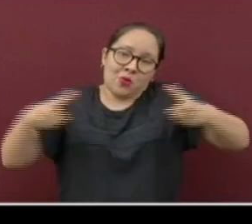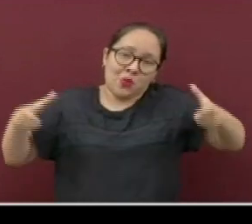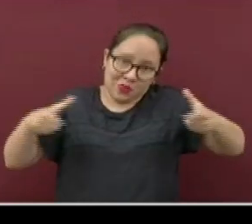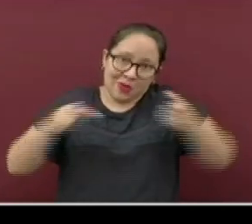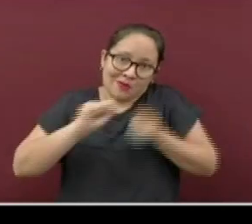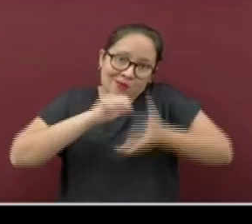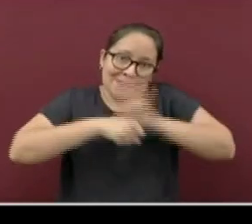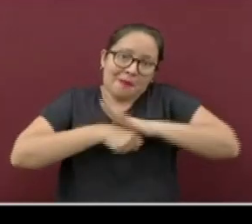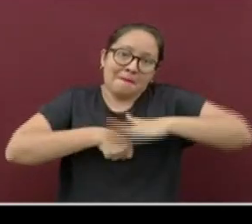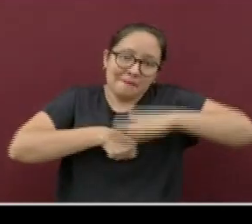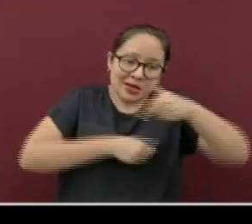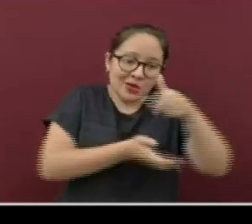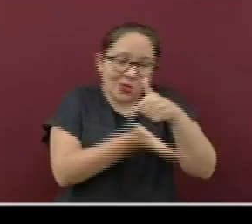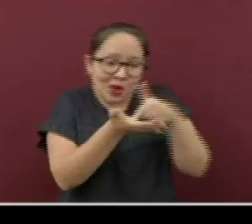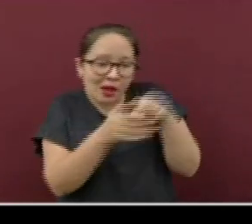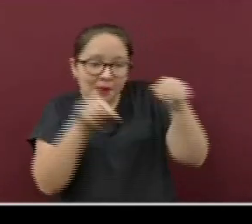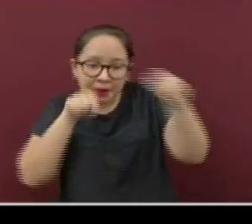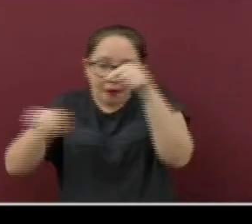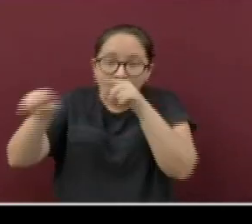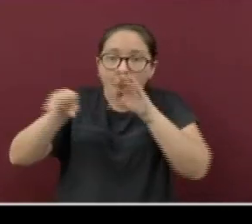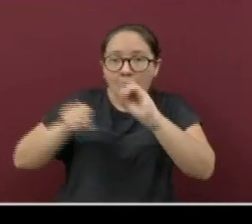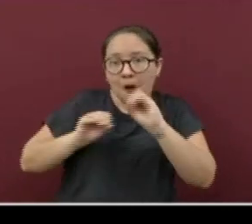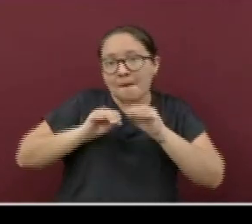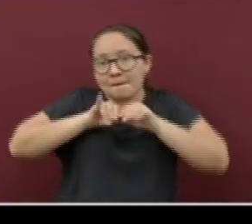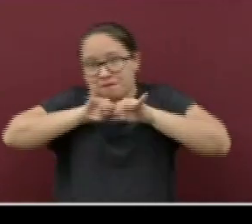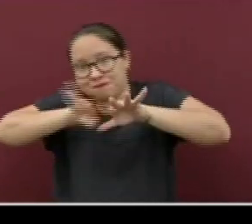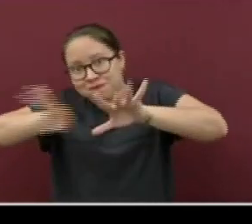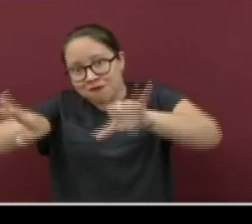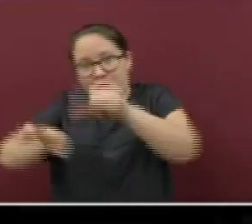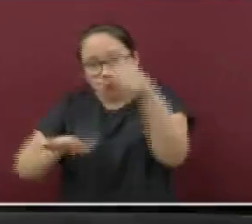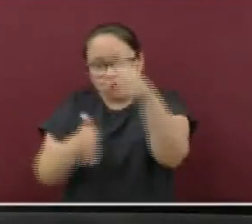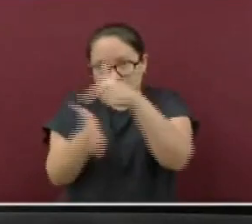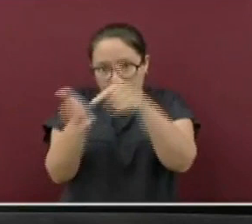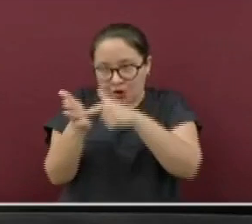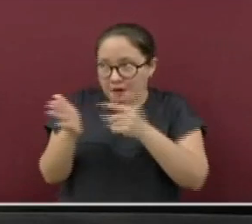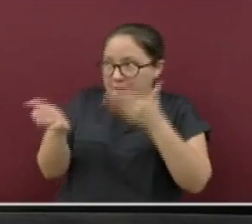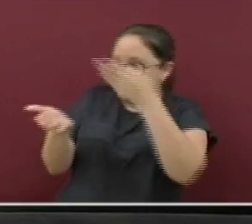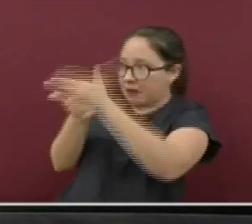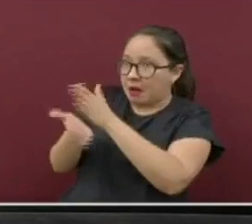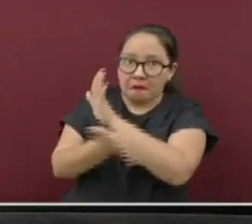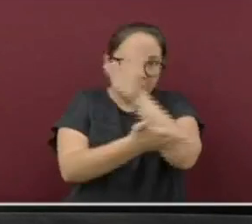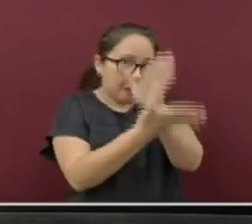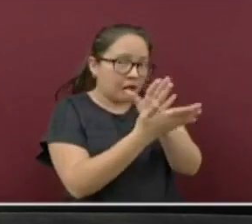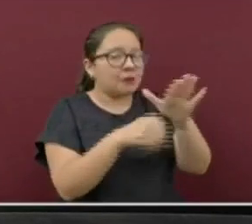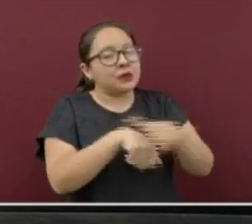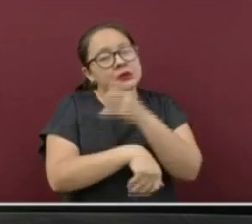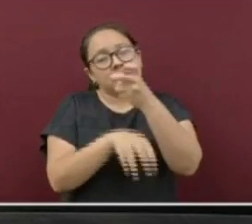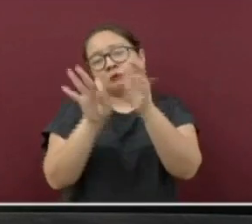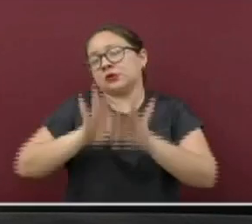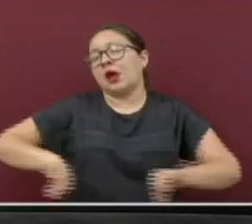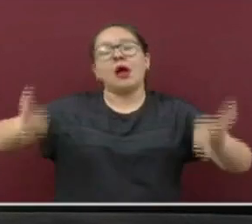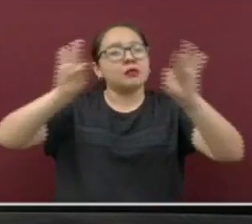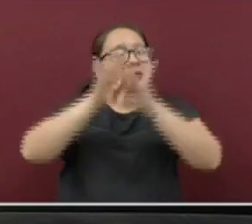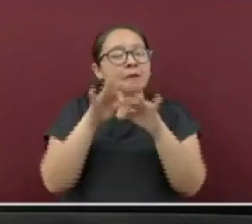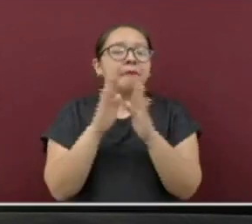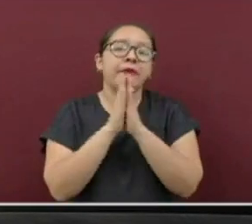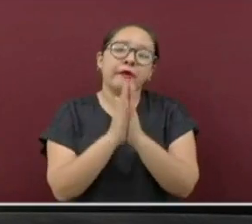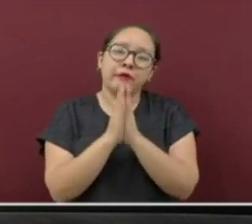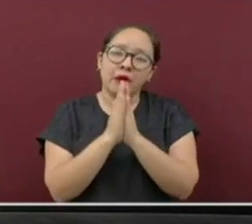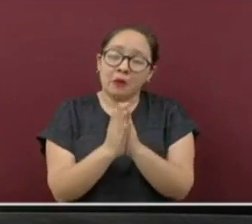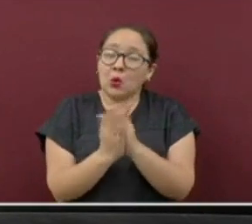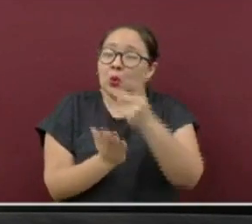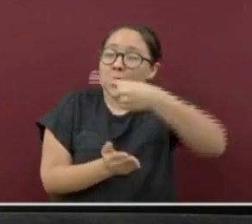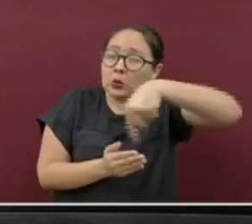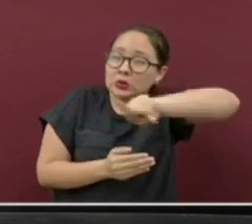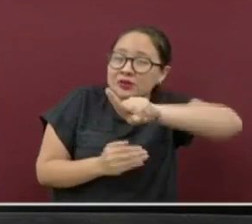o incremente en esos lugares, o bien se disperse a otros municipios. Es por ello que reitero la importancia de evitar al